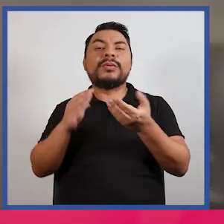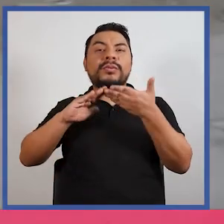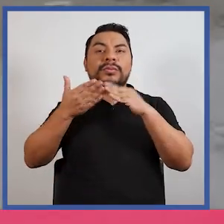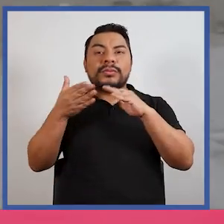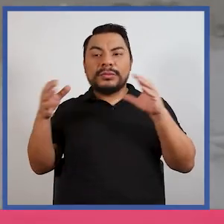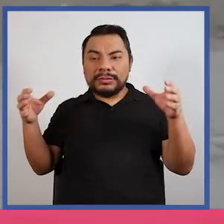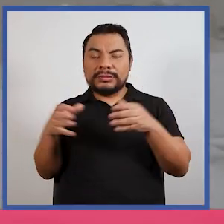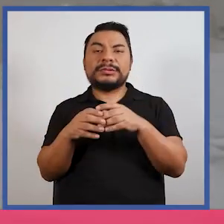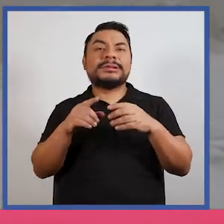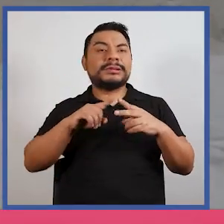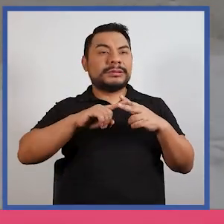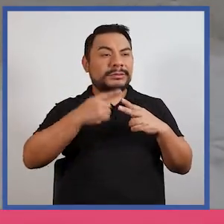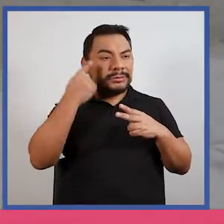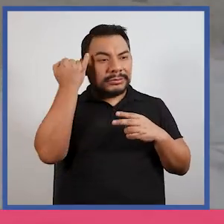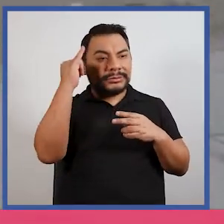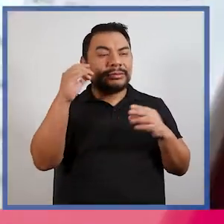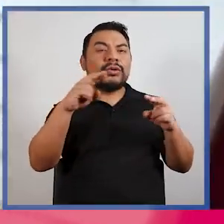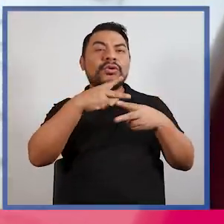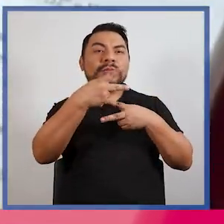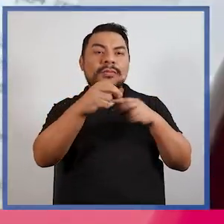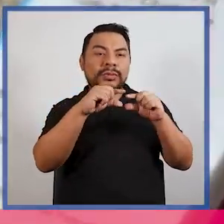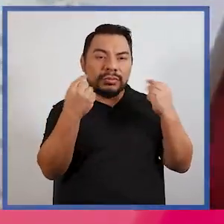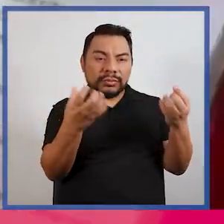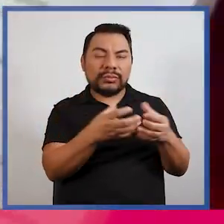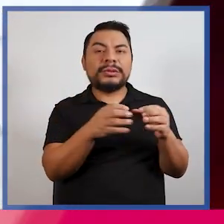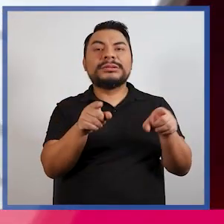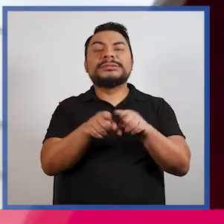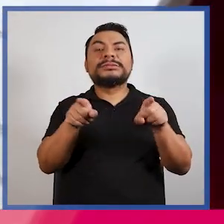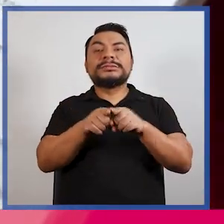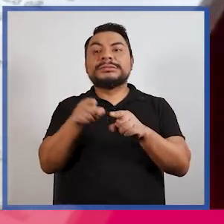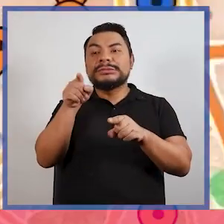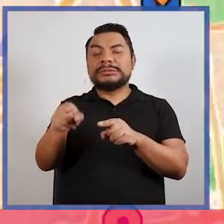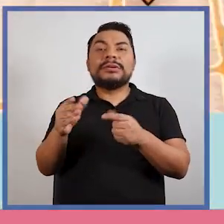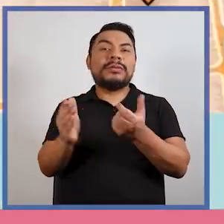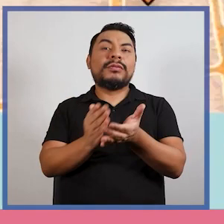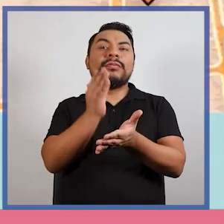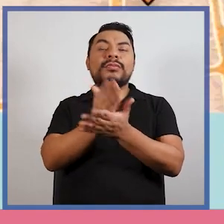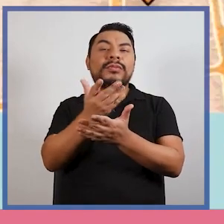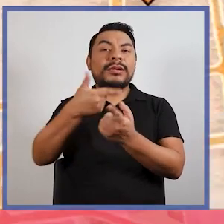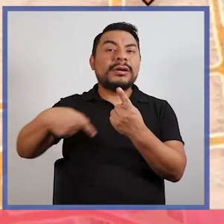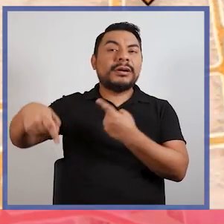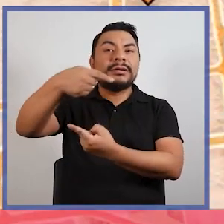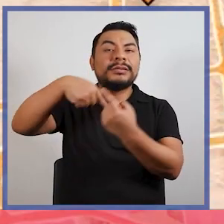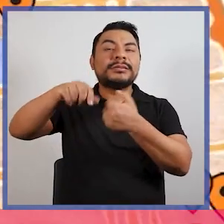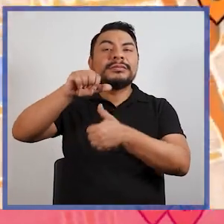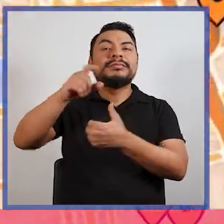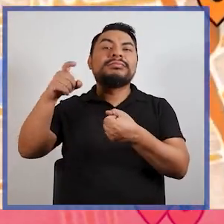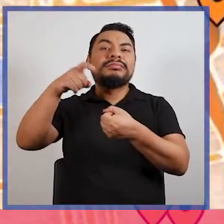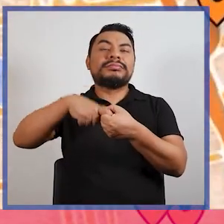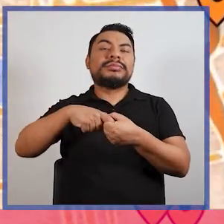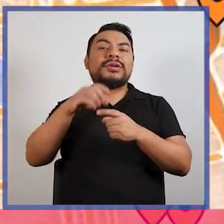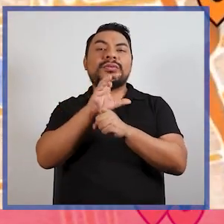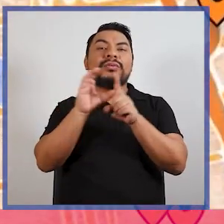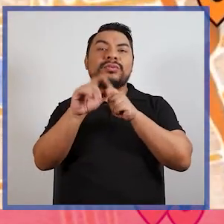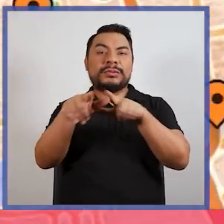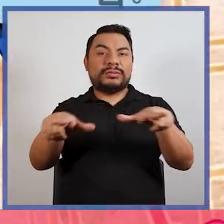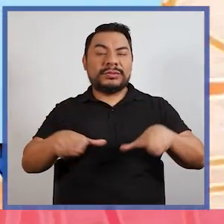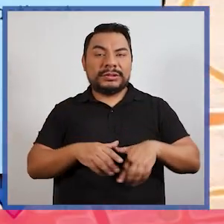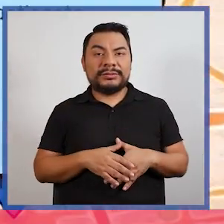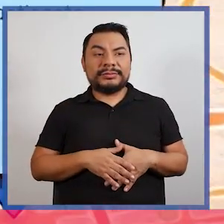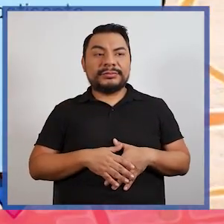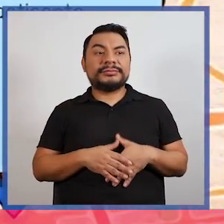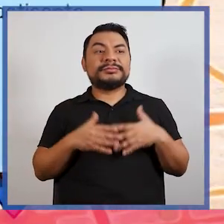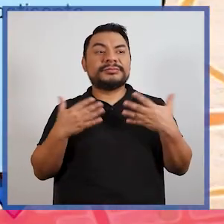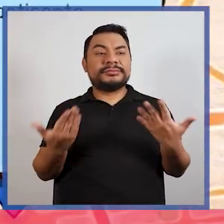comunitarias, iniciativas barriales, así como problemáticas alrededor de la participación cultural de la zona.